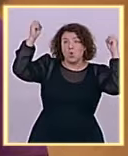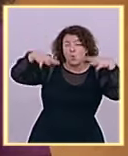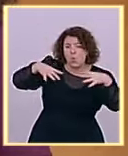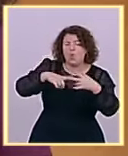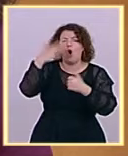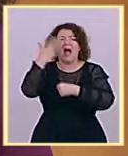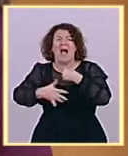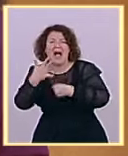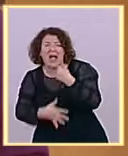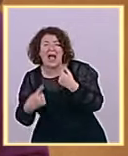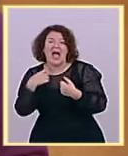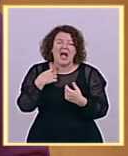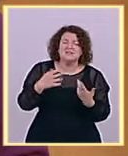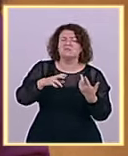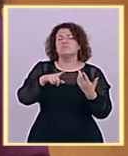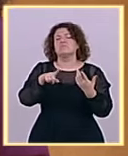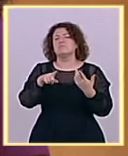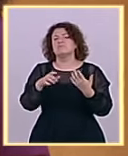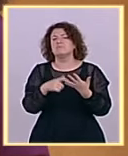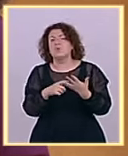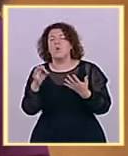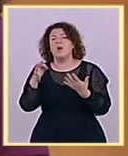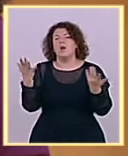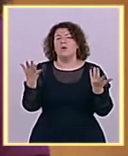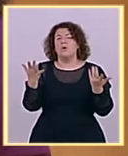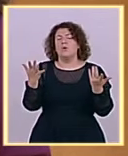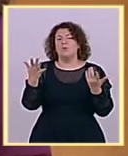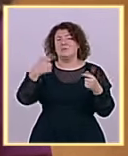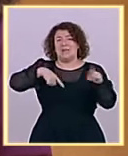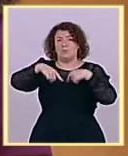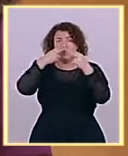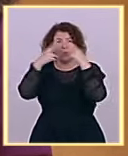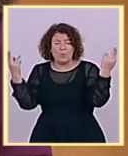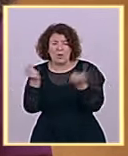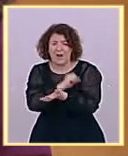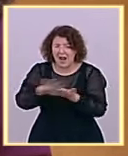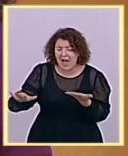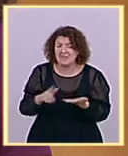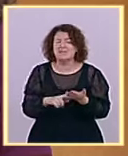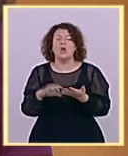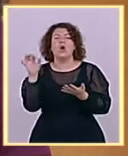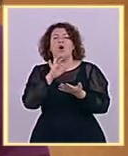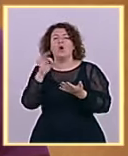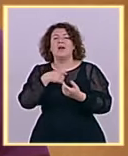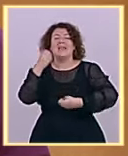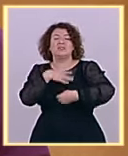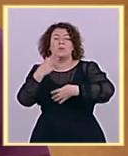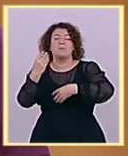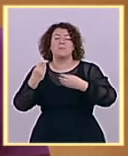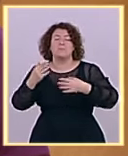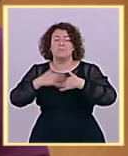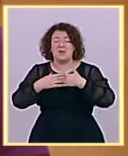público gratuito o que pretende incrementar el ingreso mínimo vital en un 15% y ustedes votan en contra,